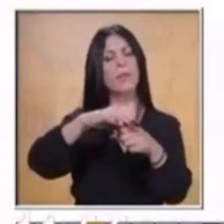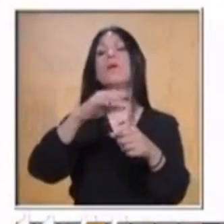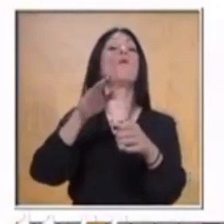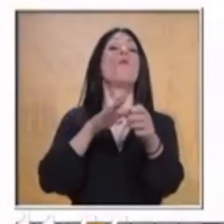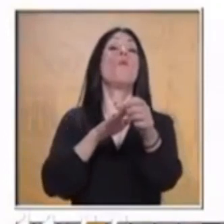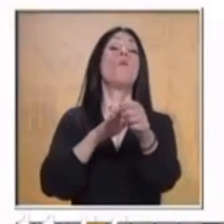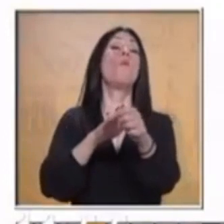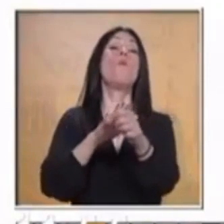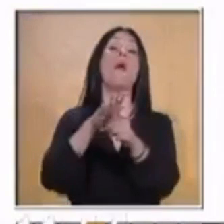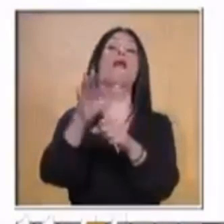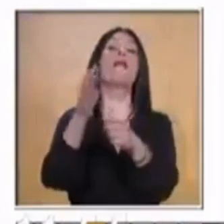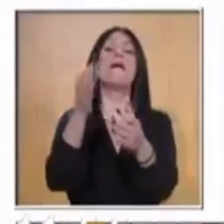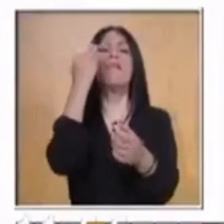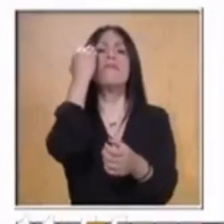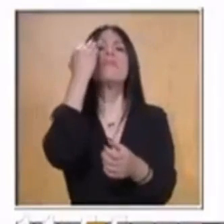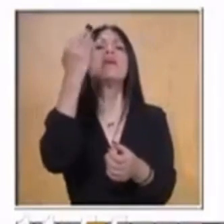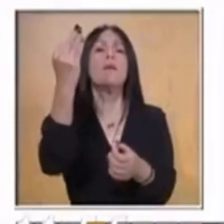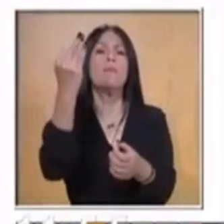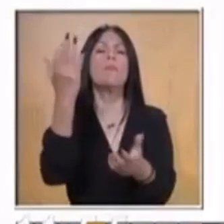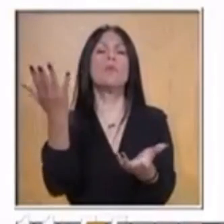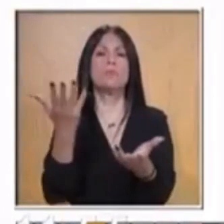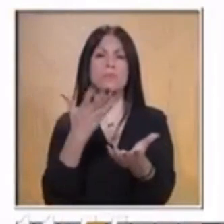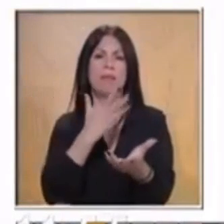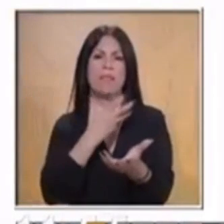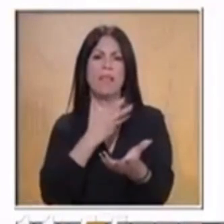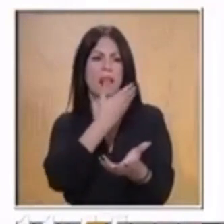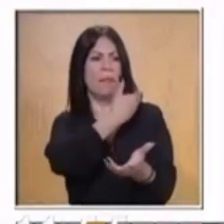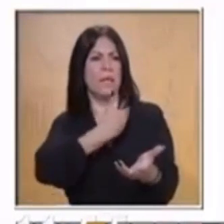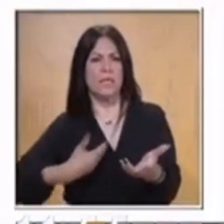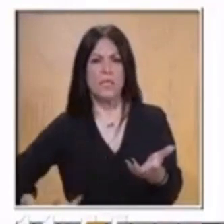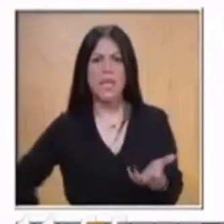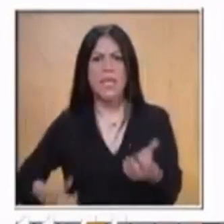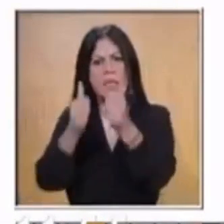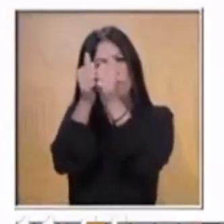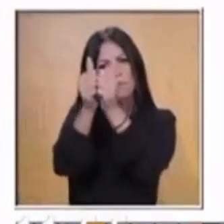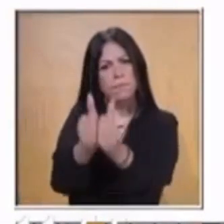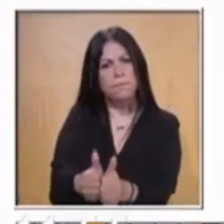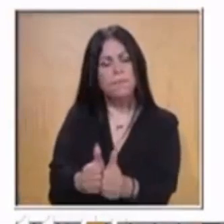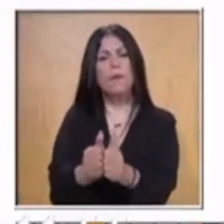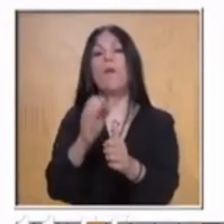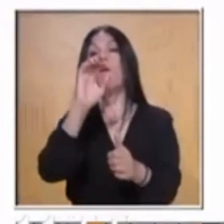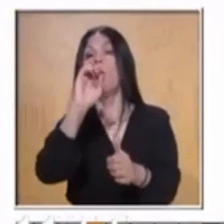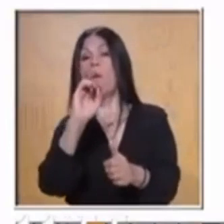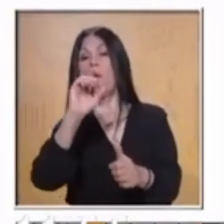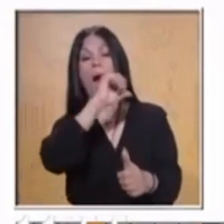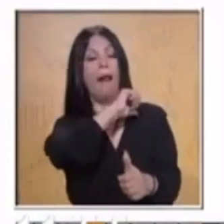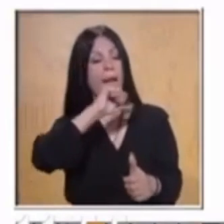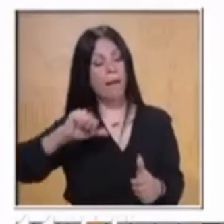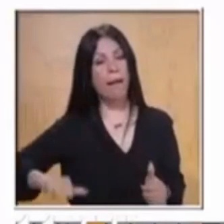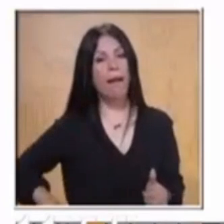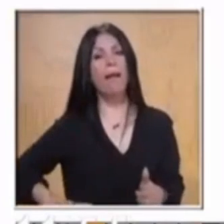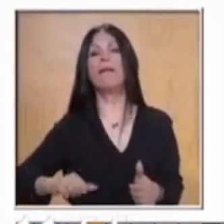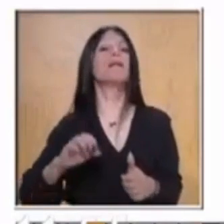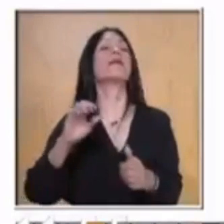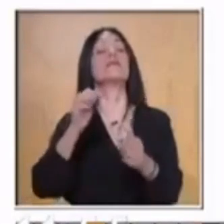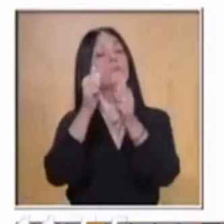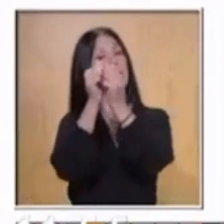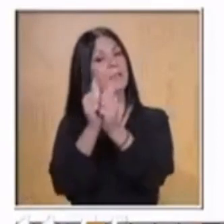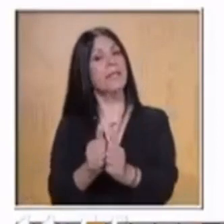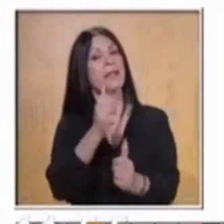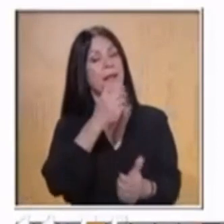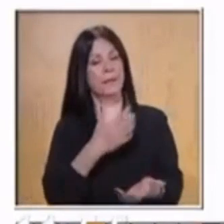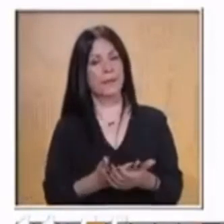cuarto grado, van a poner los tres poderes, ¿verdad? De nuestro país, que es el poder, ya lo mencionamos,